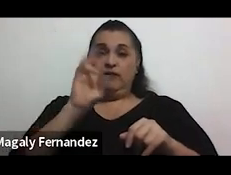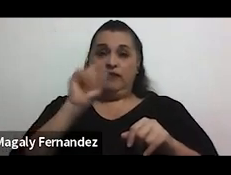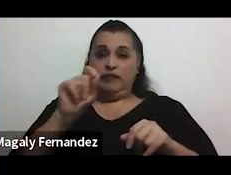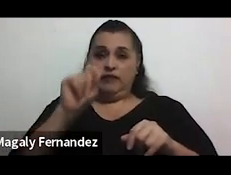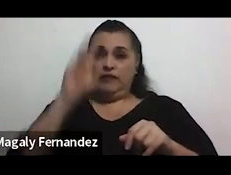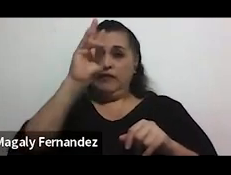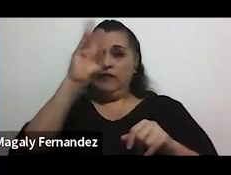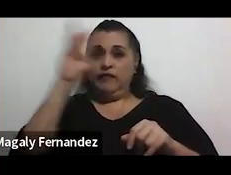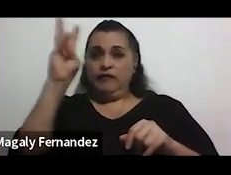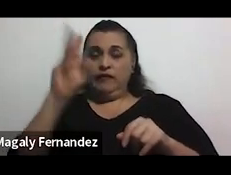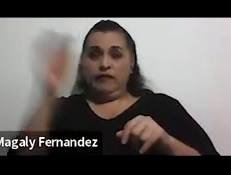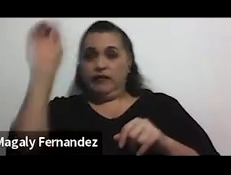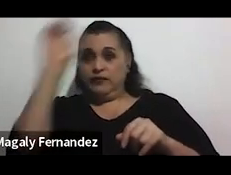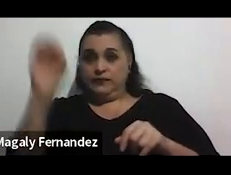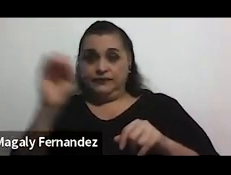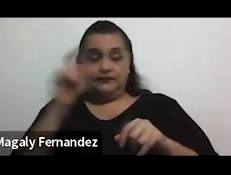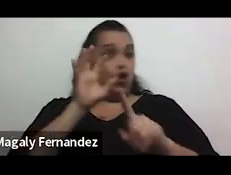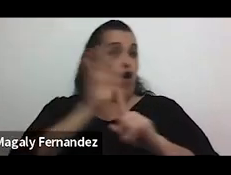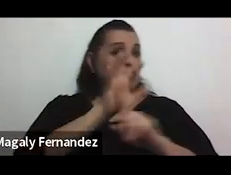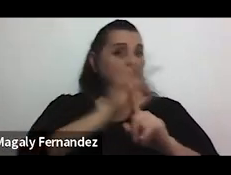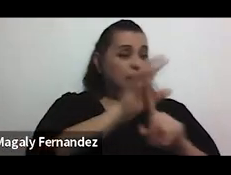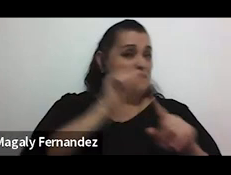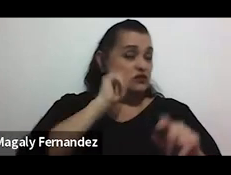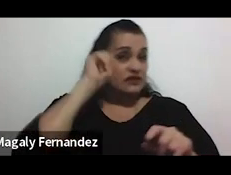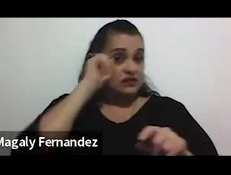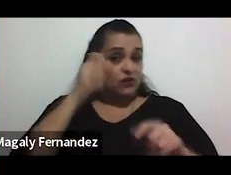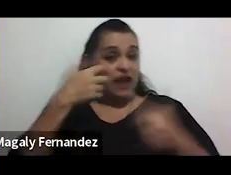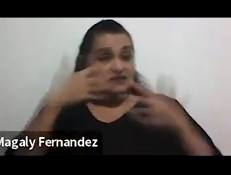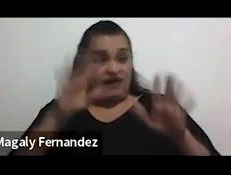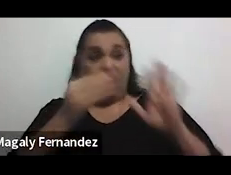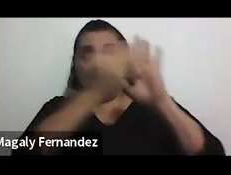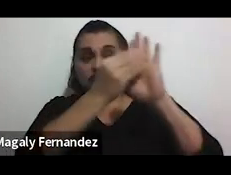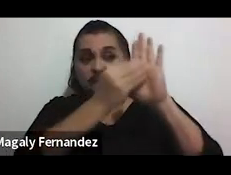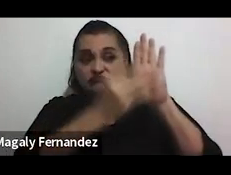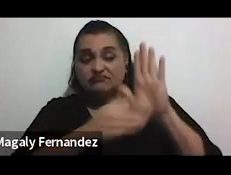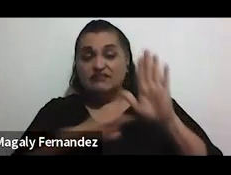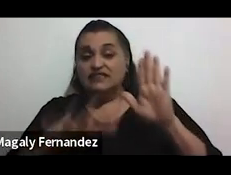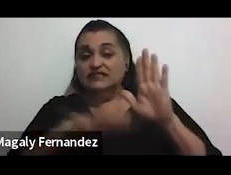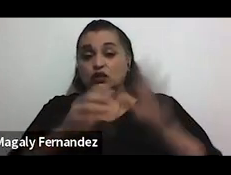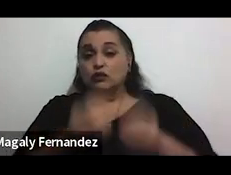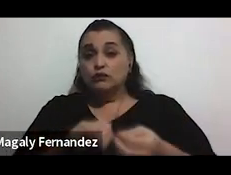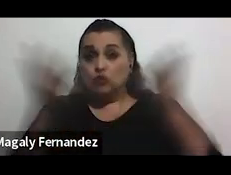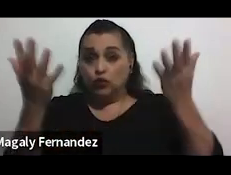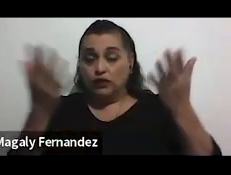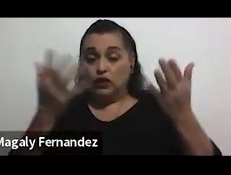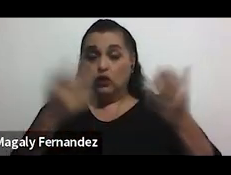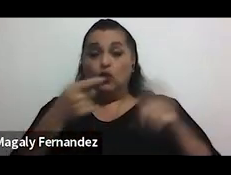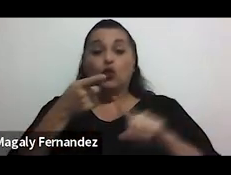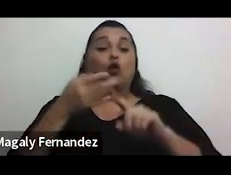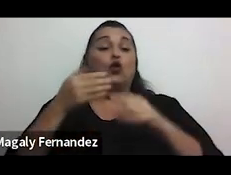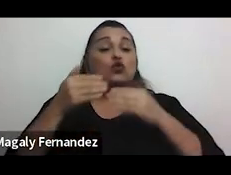% de los casos de hostigamiento sexual registrados en el sector público en este caso durante el año 2021